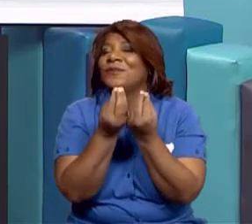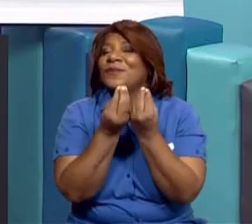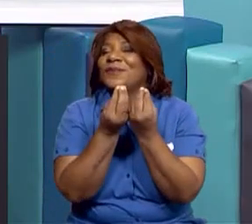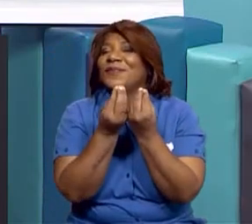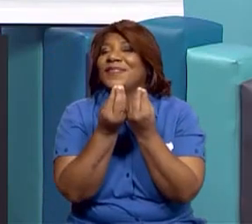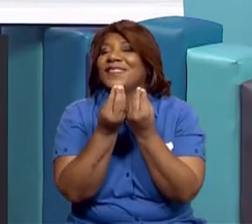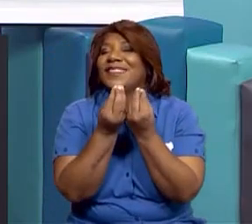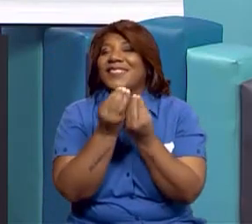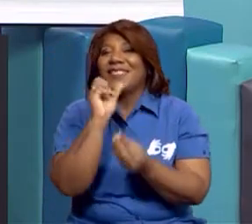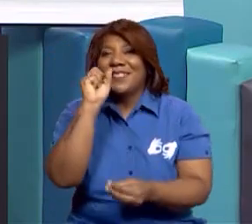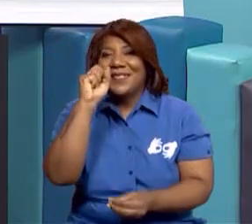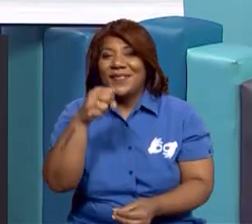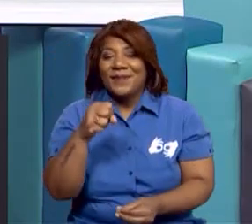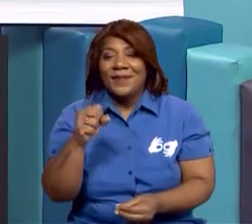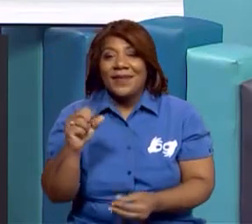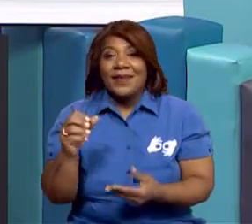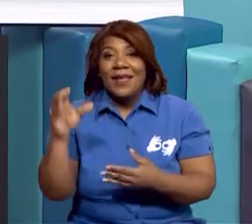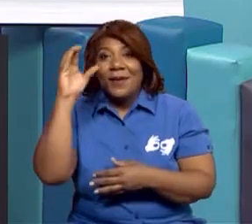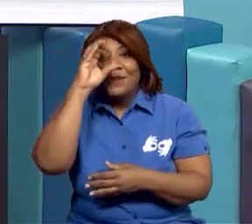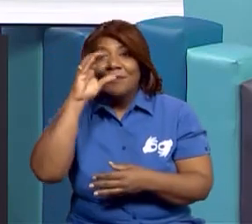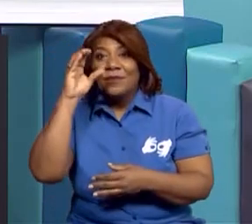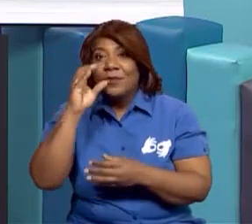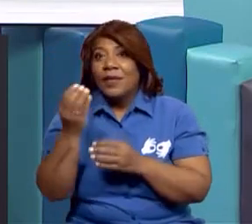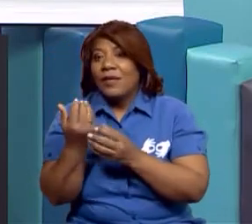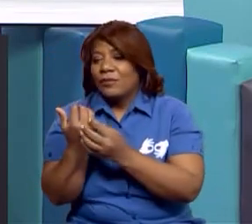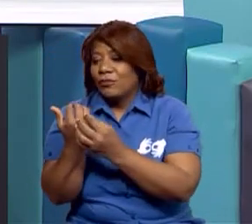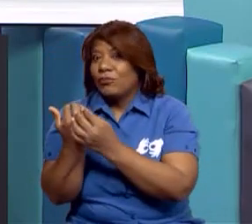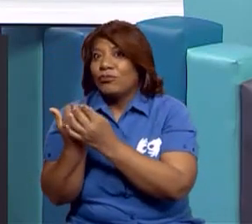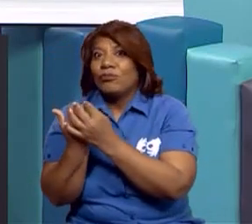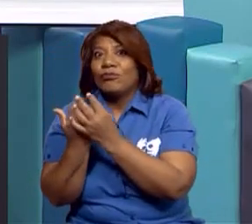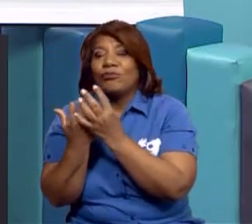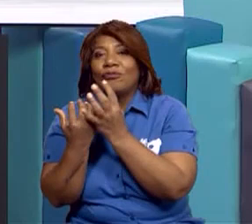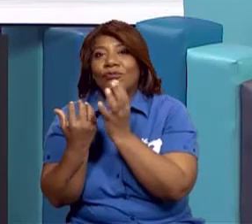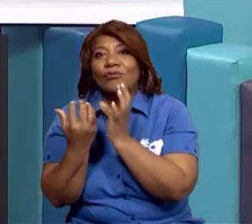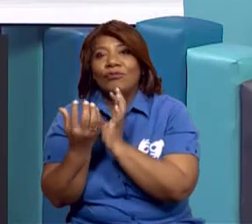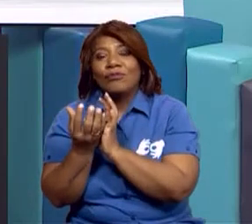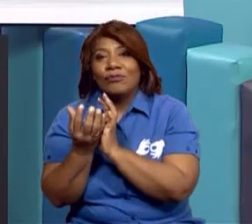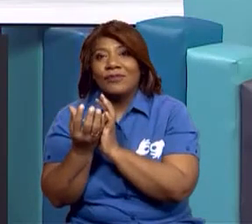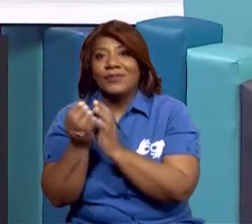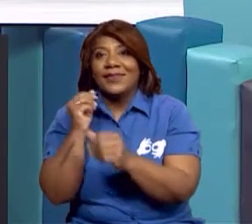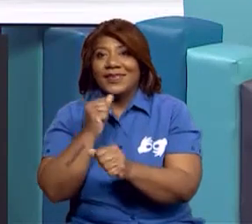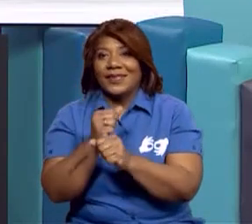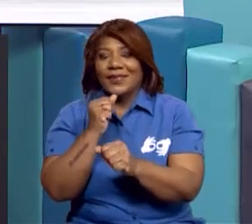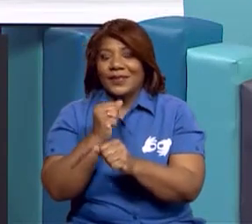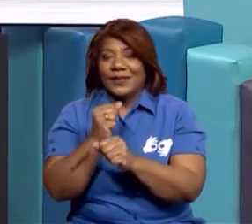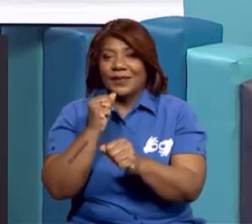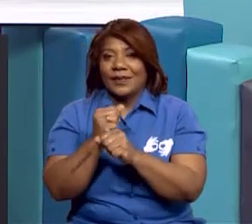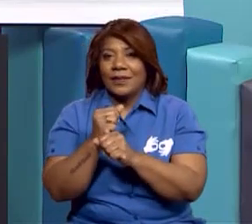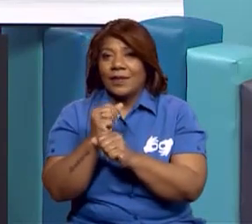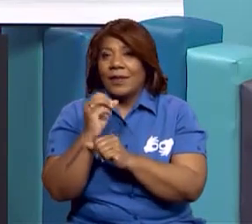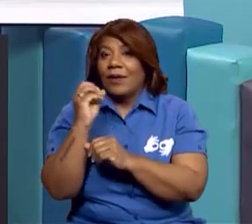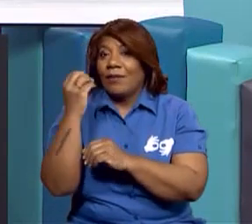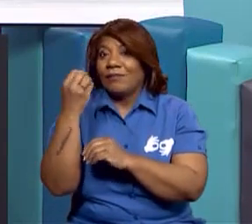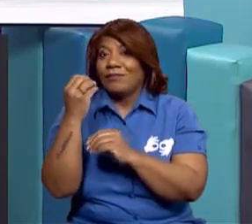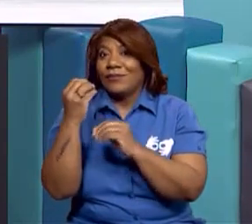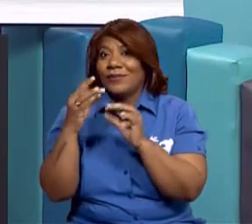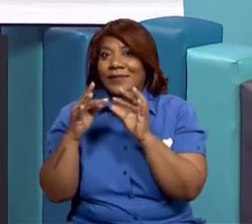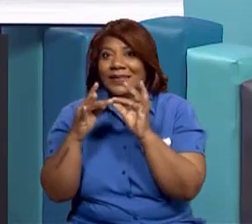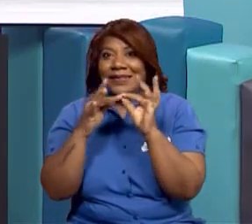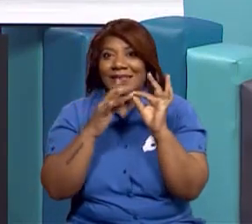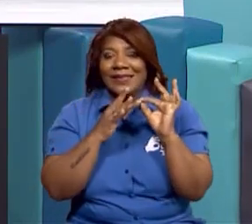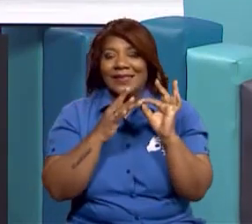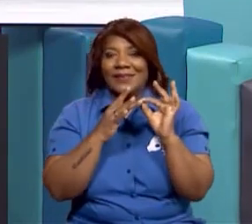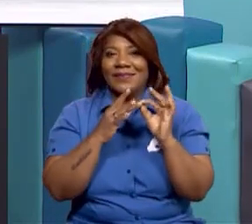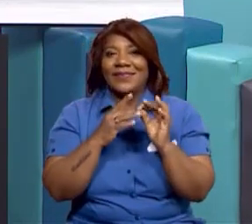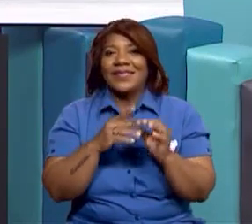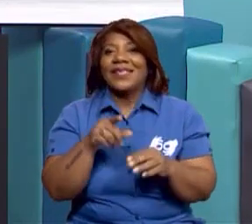mina justo a tiempo a buscar esas piedras preciosas que les mandaron a buscar. Estas son unas piedras espectaculares y precisas. Muy bien.